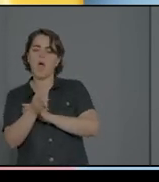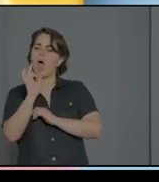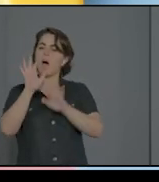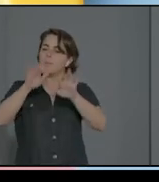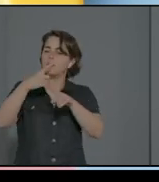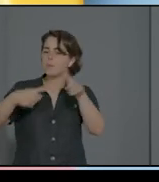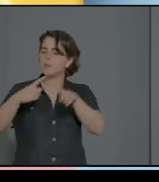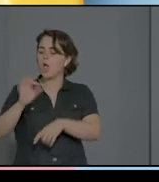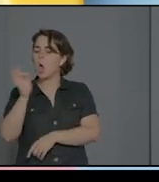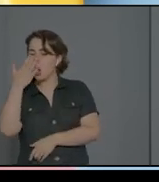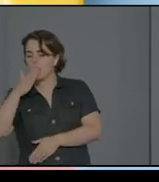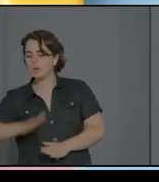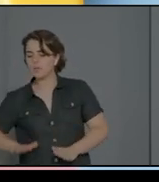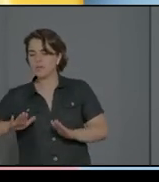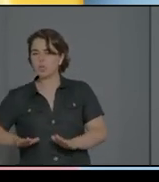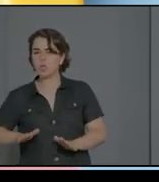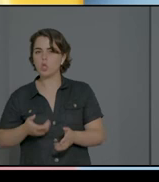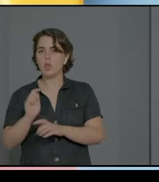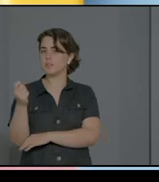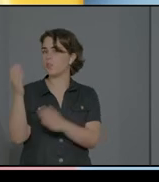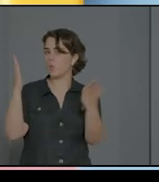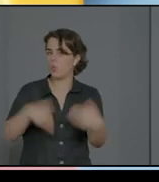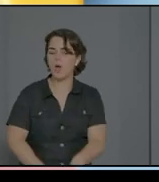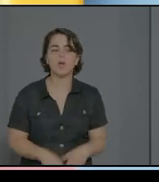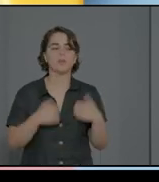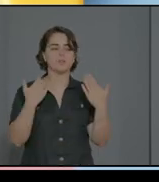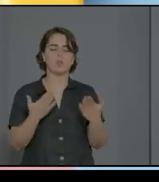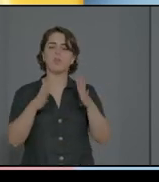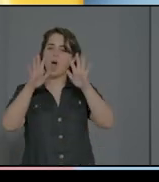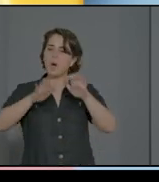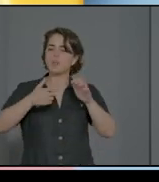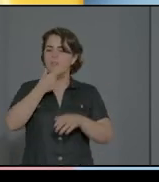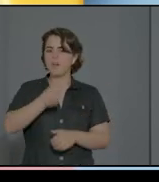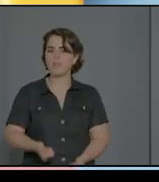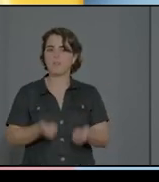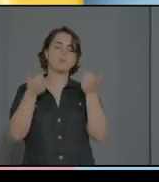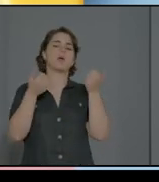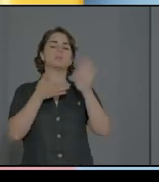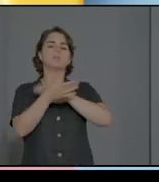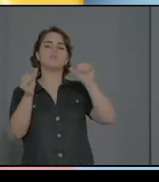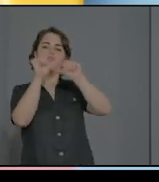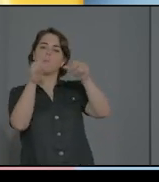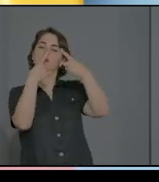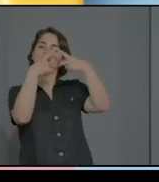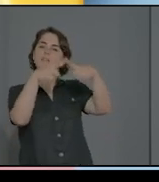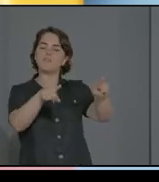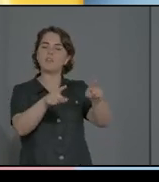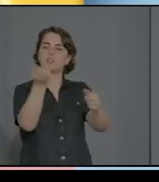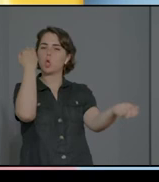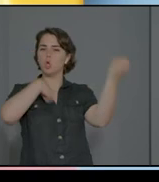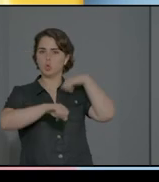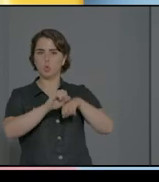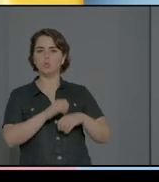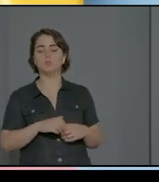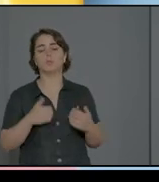éxito. Por lo tanto, aprende más fácil una manera distinta de conducta. Además, el padre tiene una